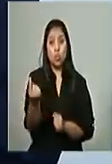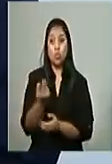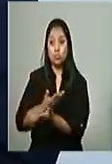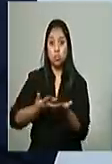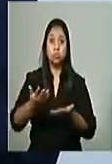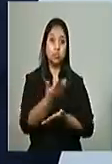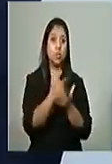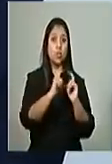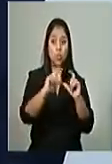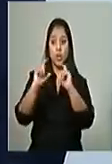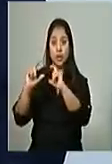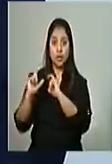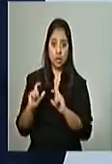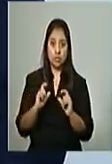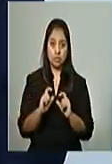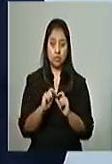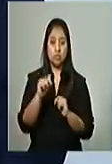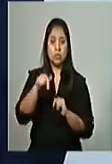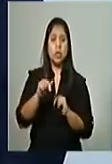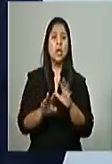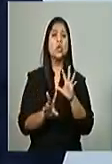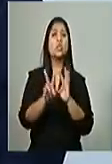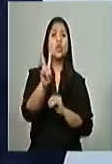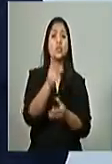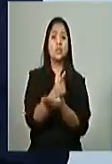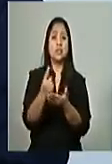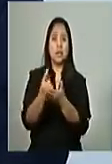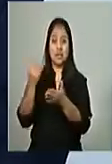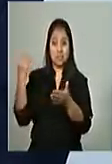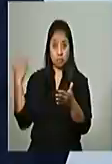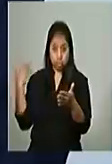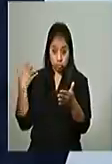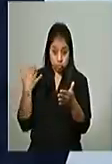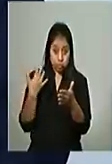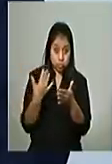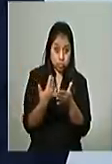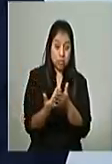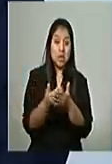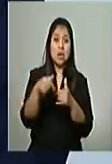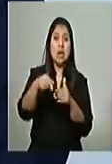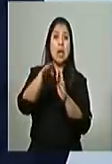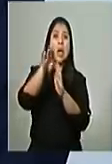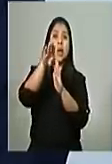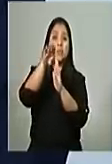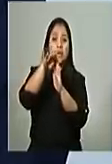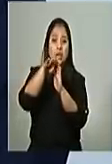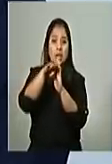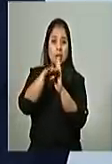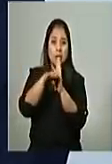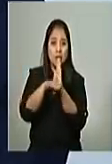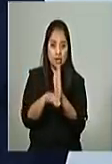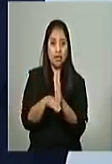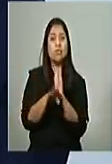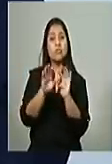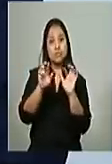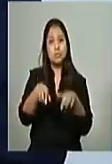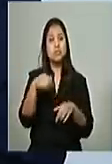En las últimas 12 semanas hemos estado asistiendo a una baja constante de casos en nuestro país.